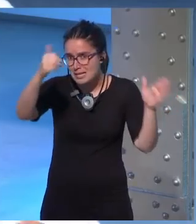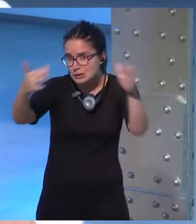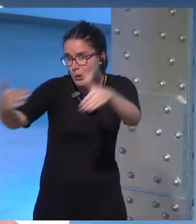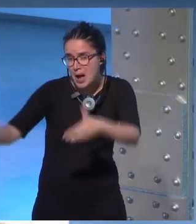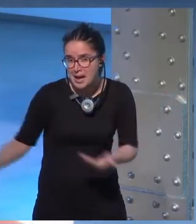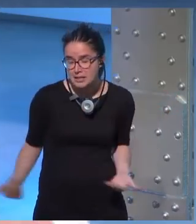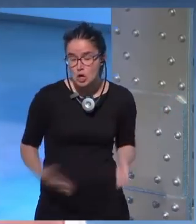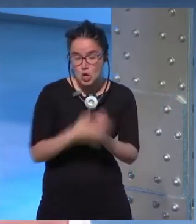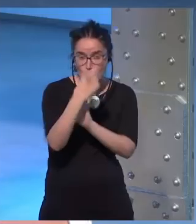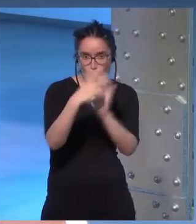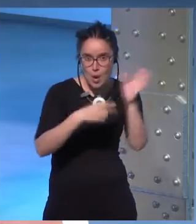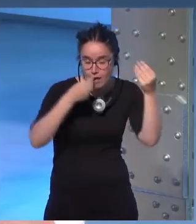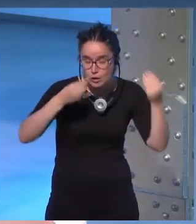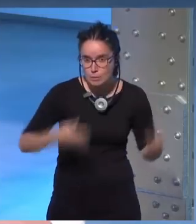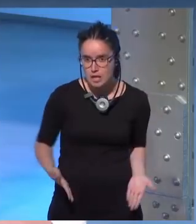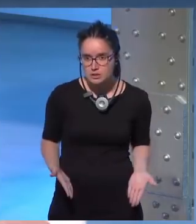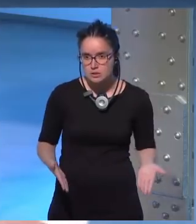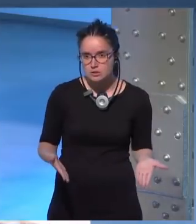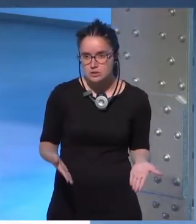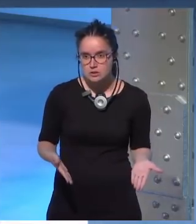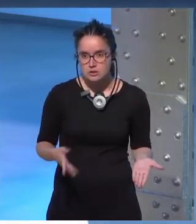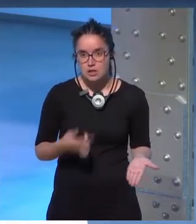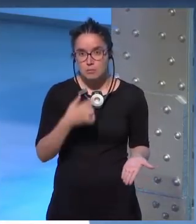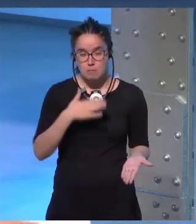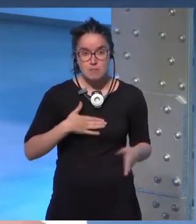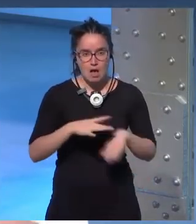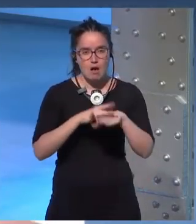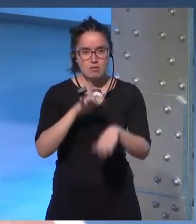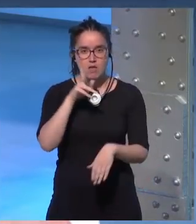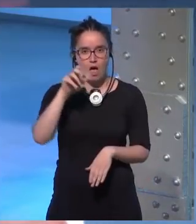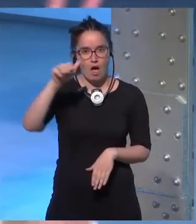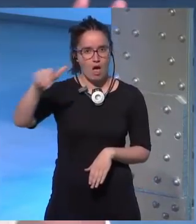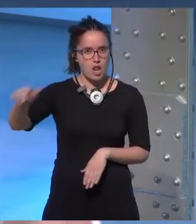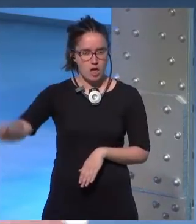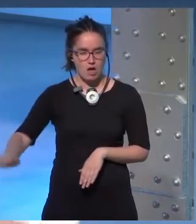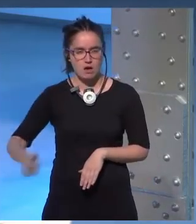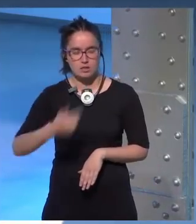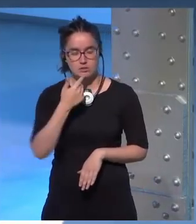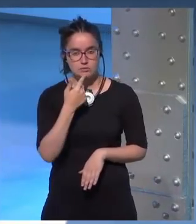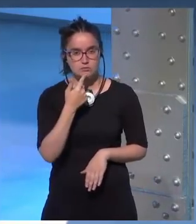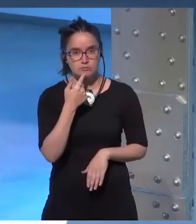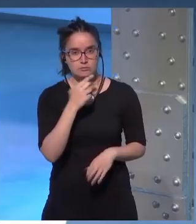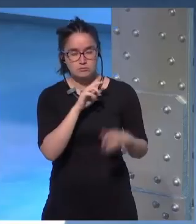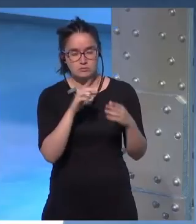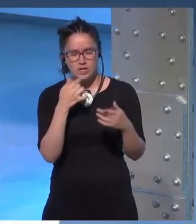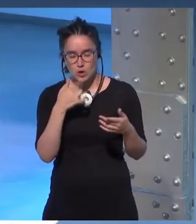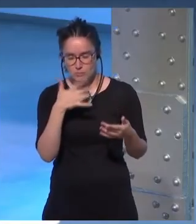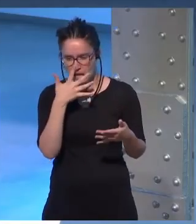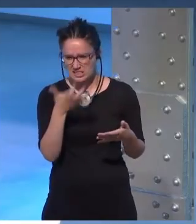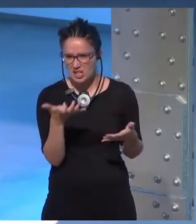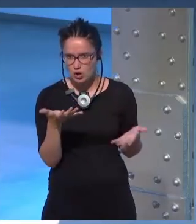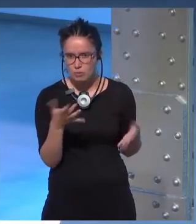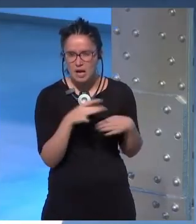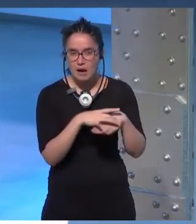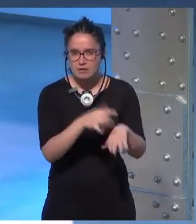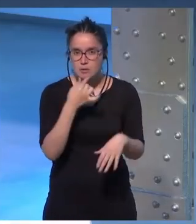en este libro lo he leído bien y se lo dijo a Hannah mi agente y ella me dijo oye en serio mi agente